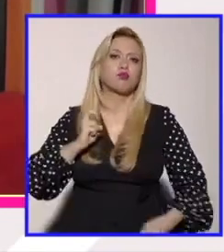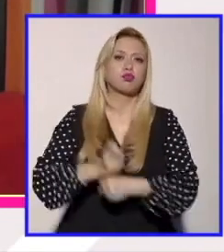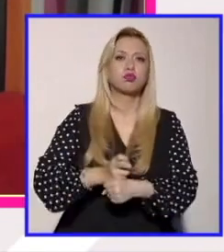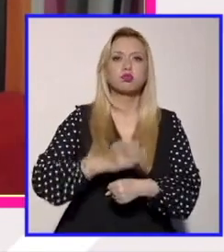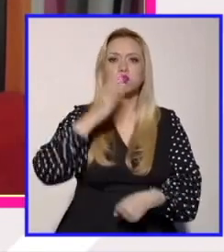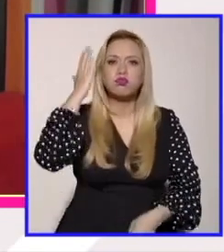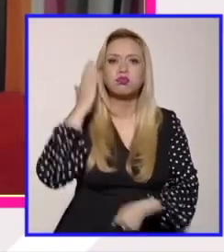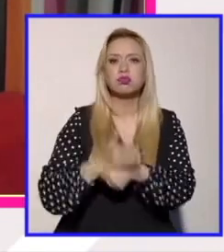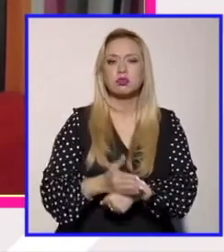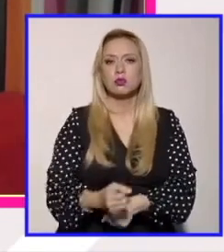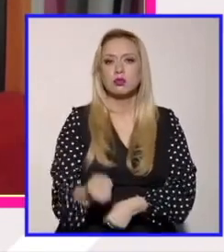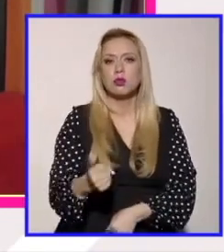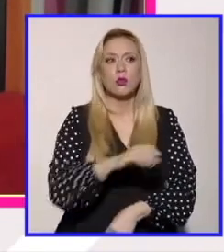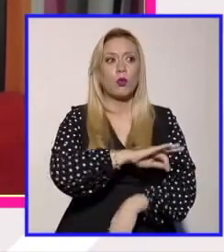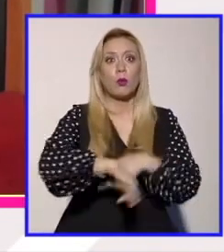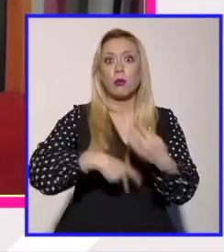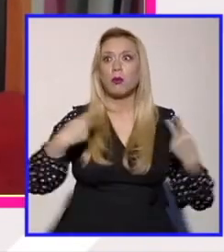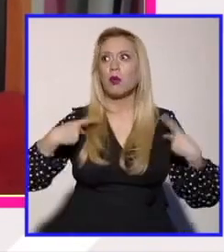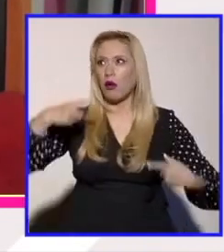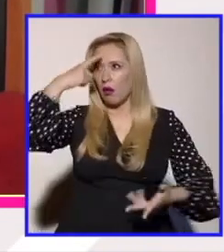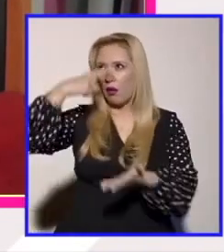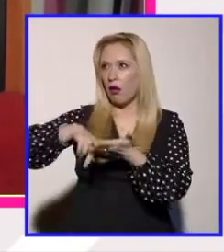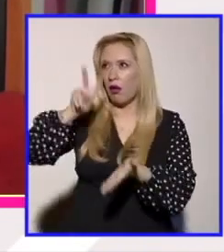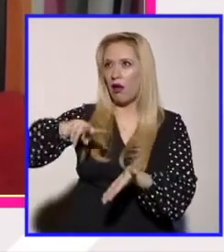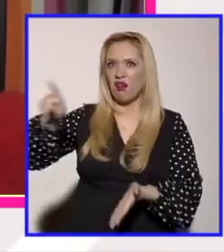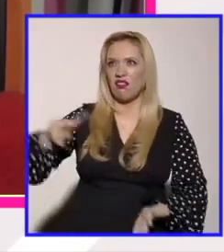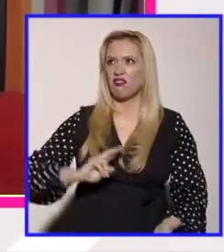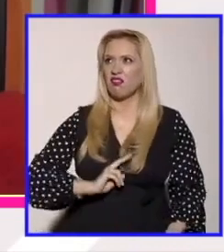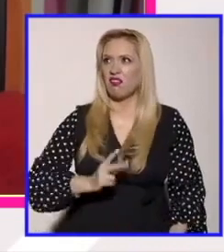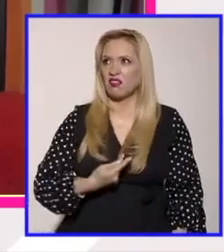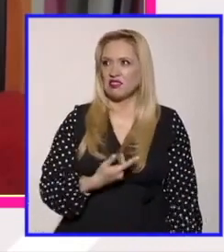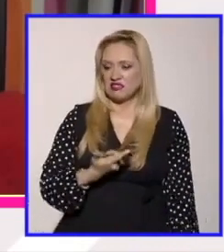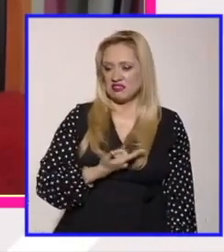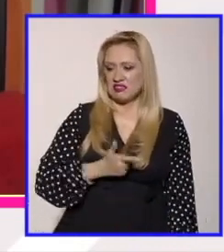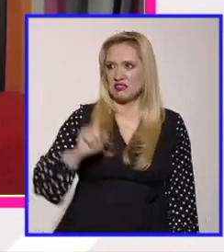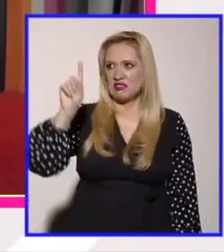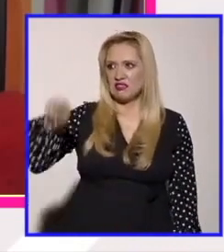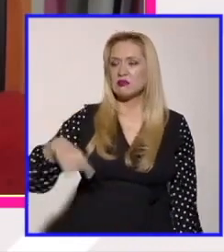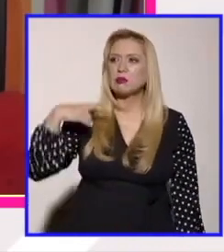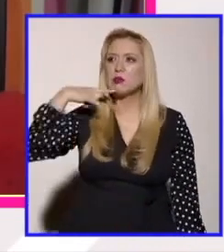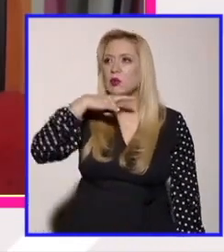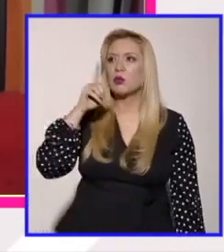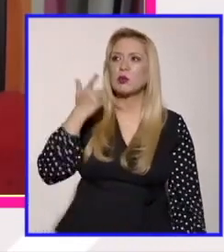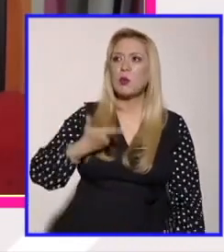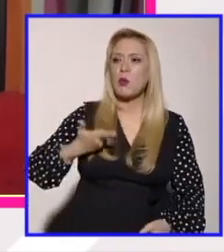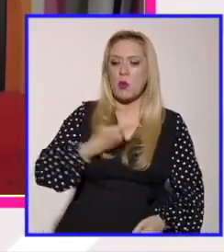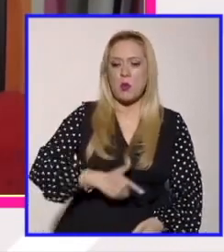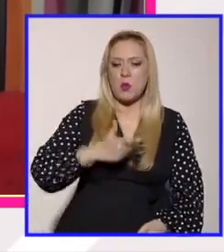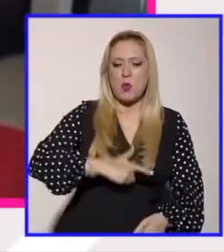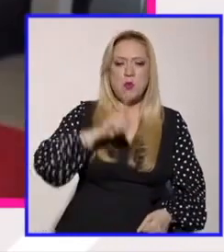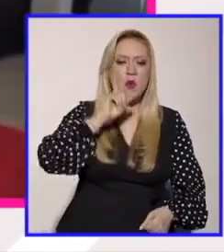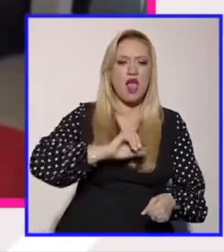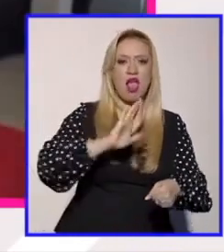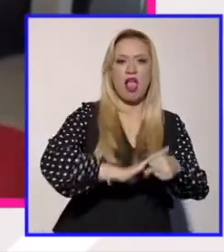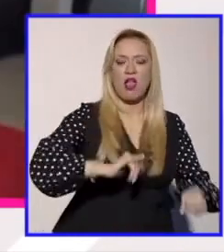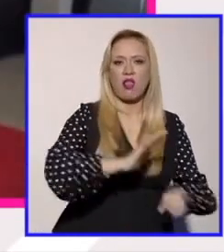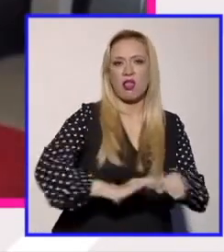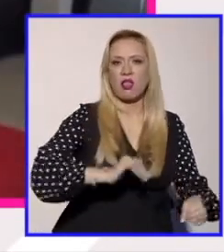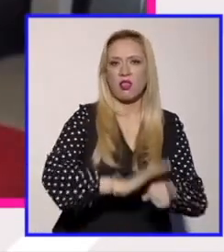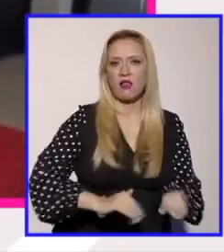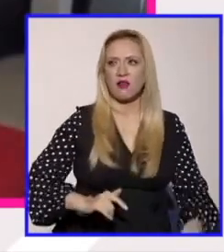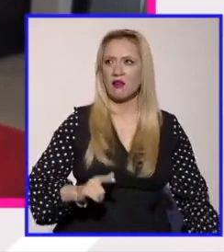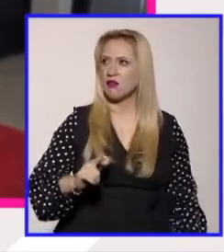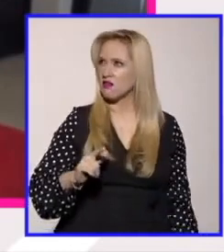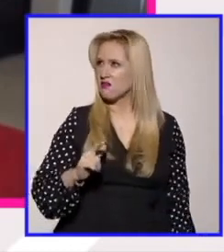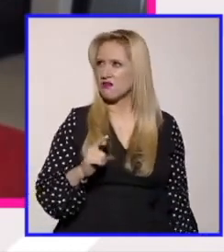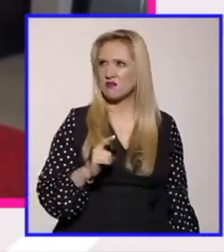eso fuera verdad, ¿no? Tanto como el tema de los MAPA. Y entonces yo creo que ahí tenemos que confrontar algo que de paso ata con lo que está